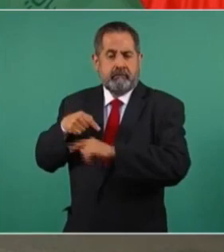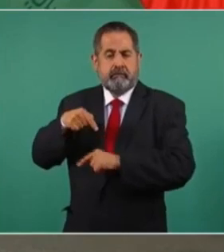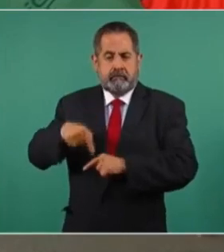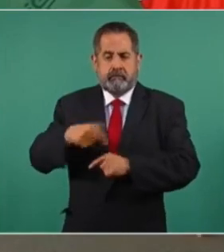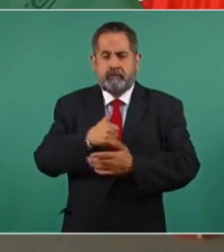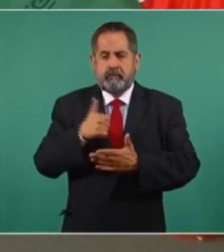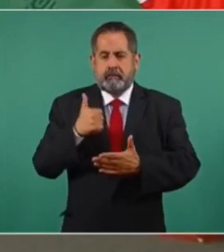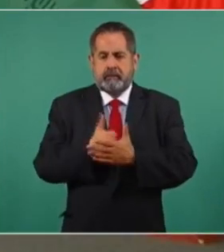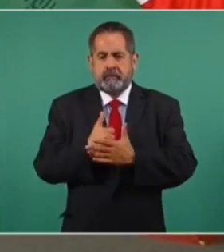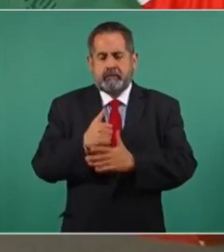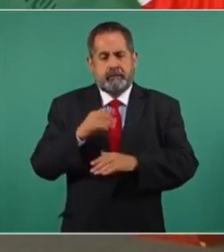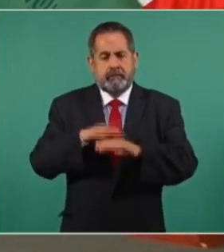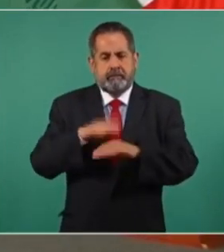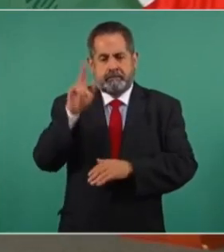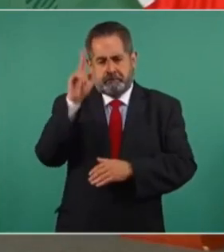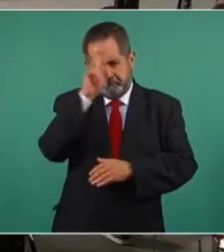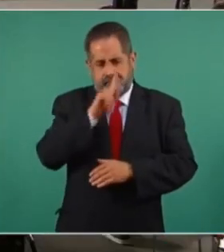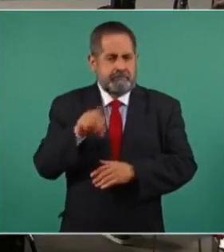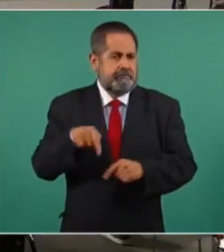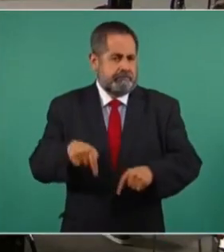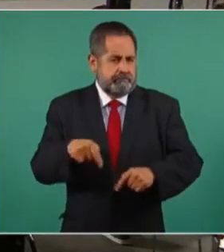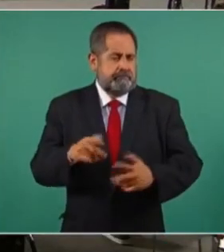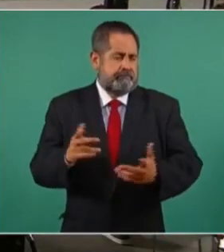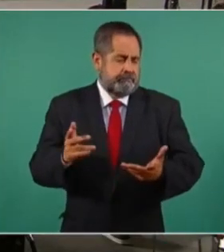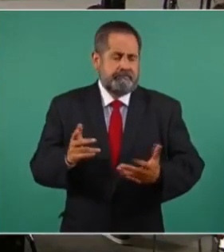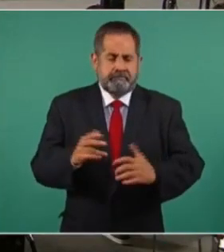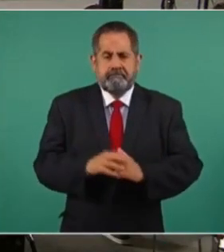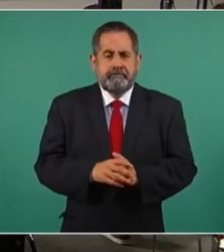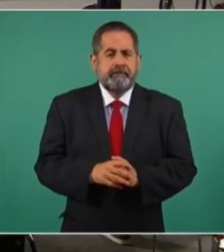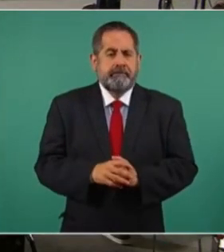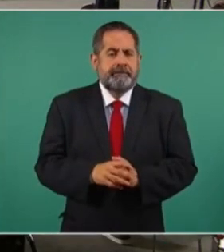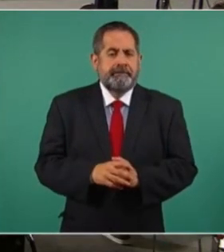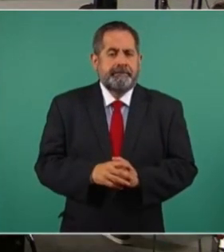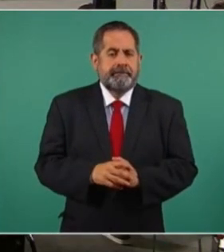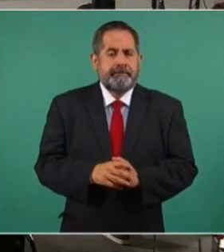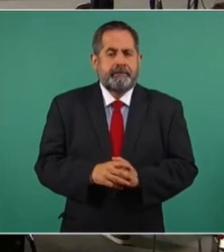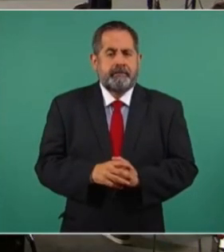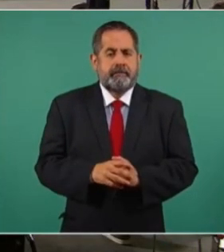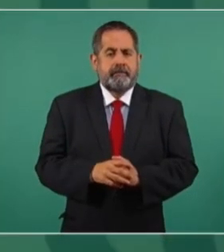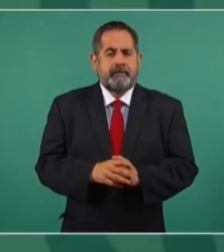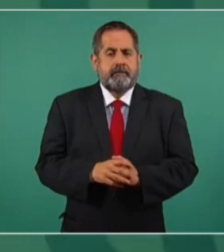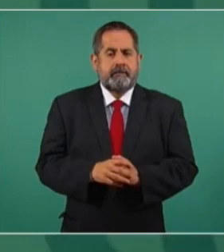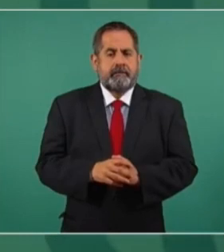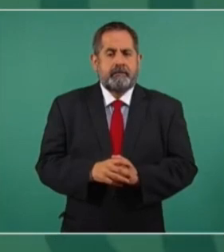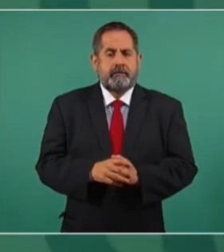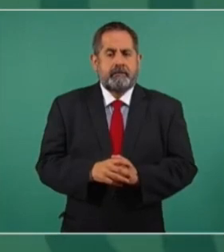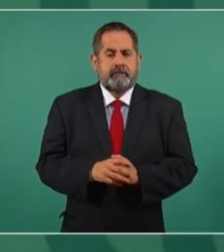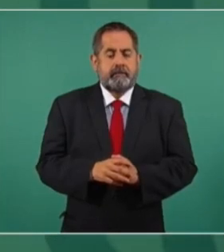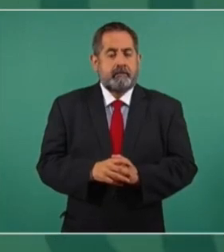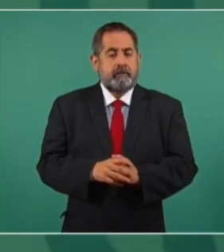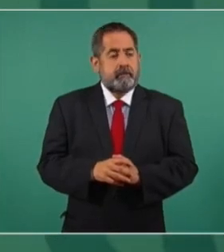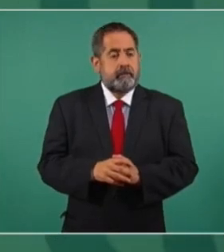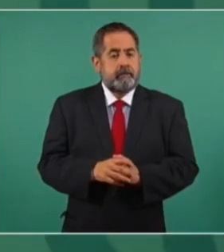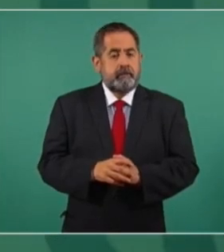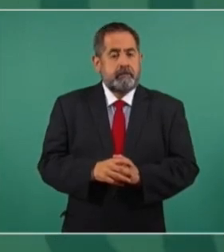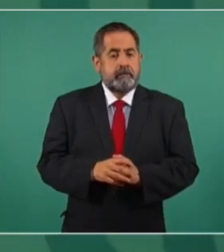Y muchos